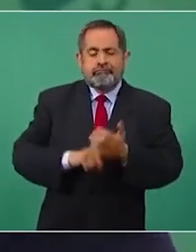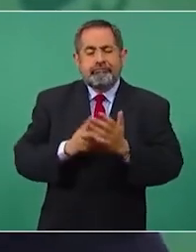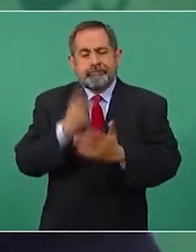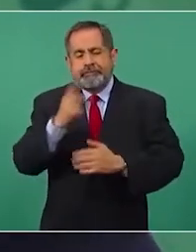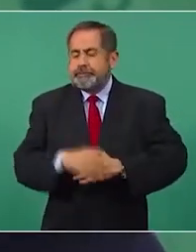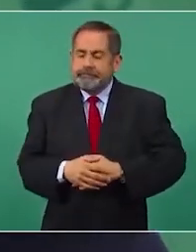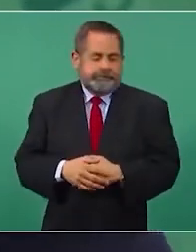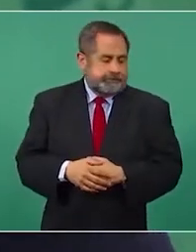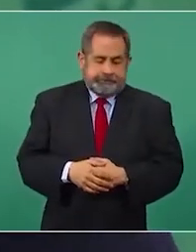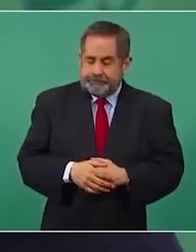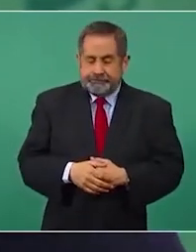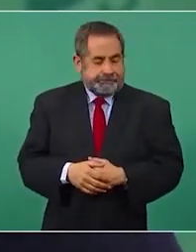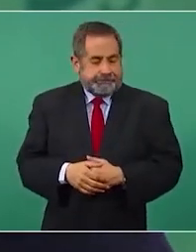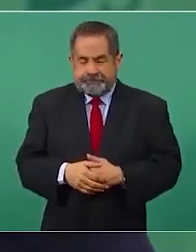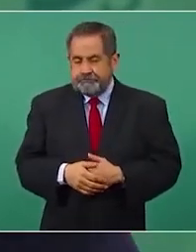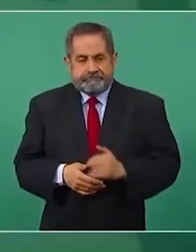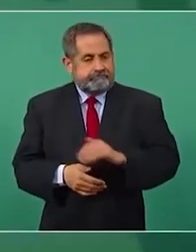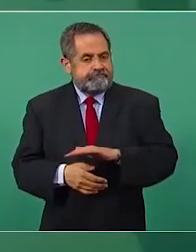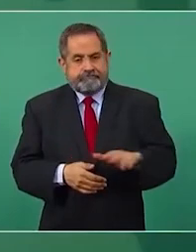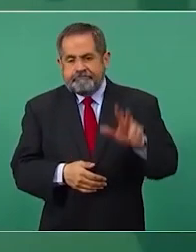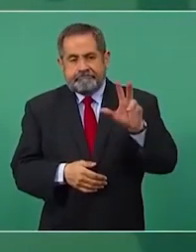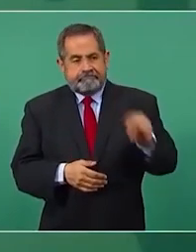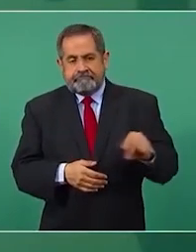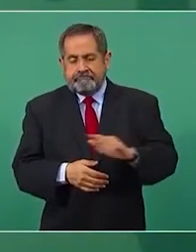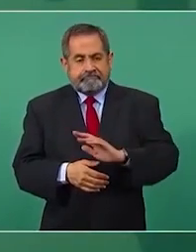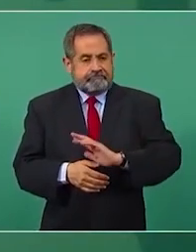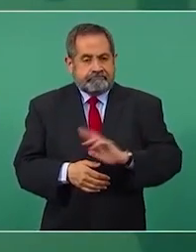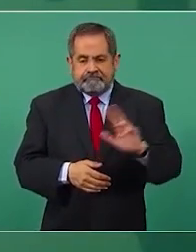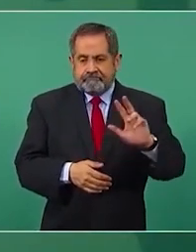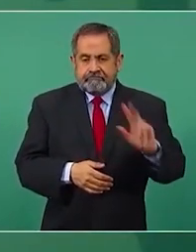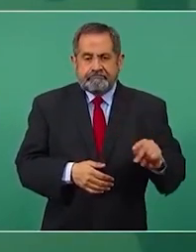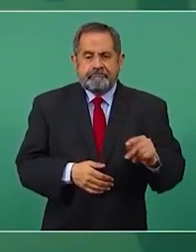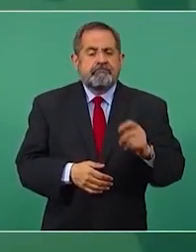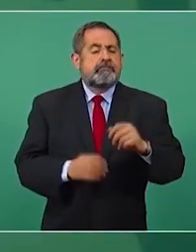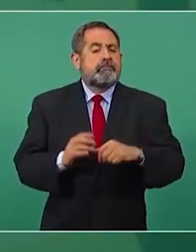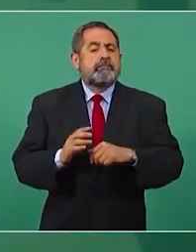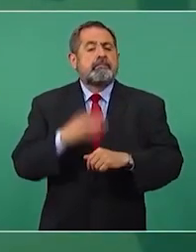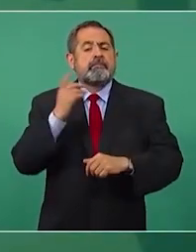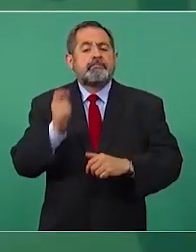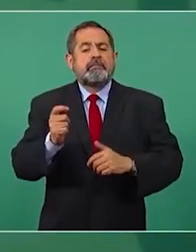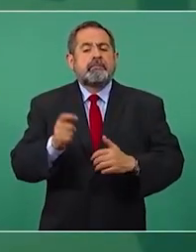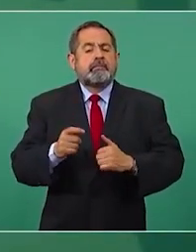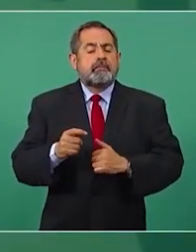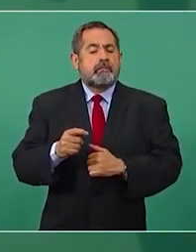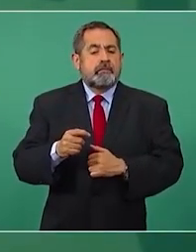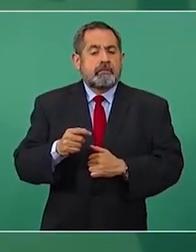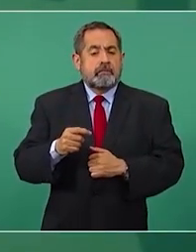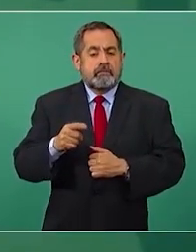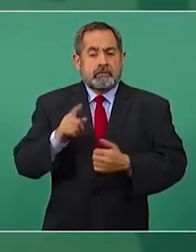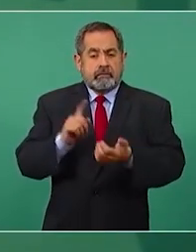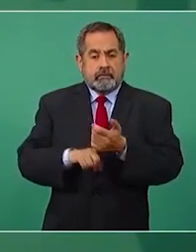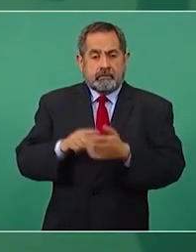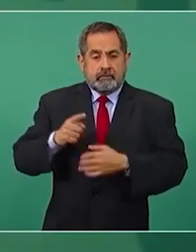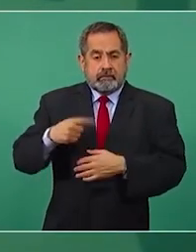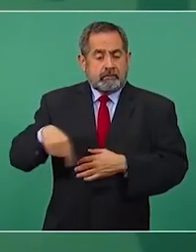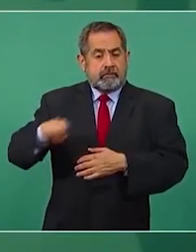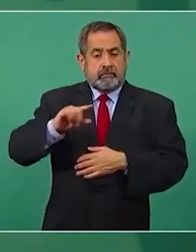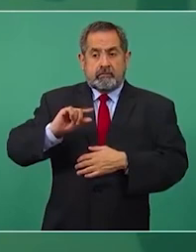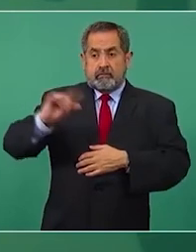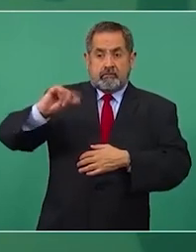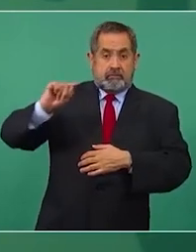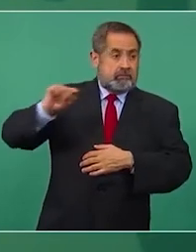Pues ya no, porque incluso las mismas autoridades no van a poder.